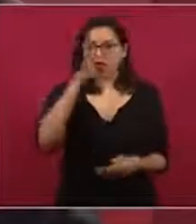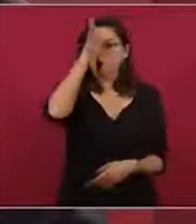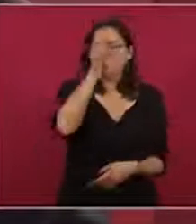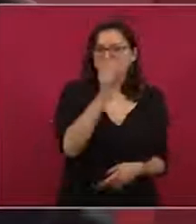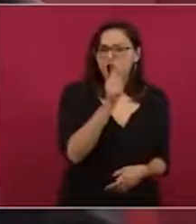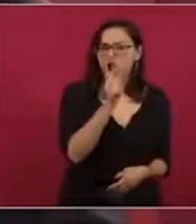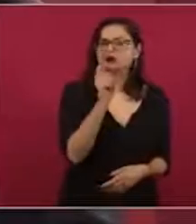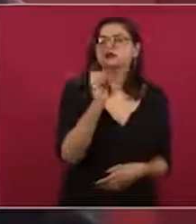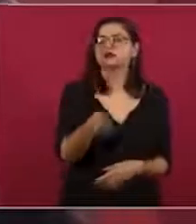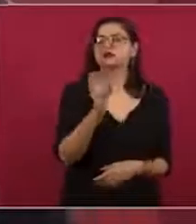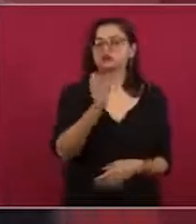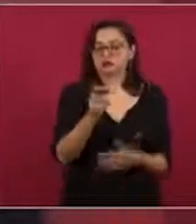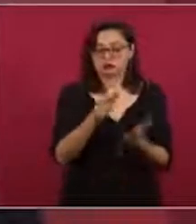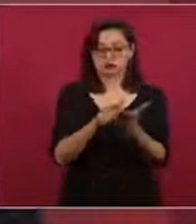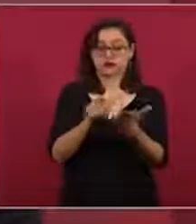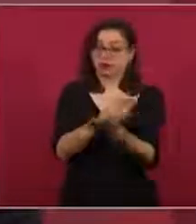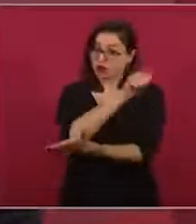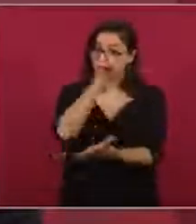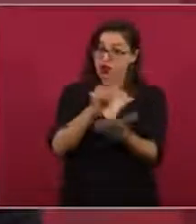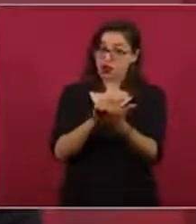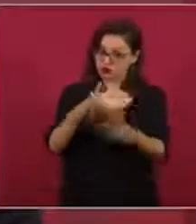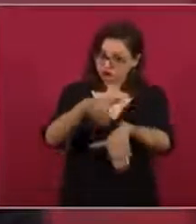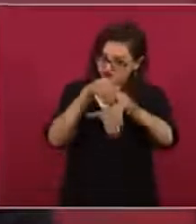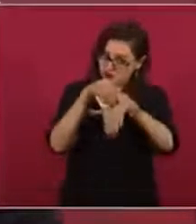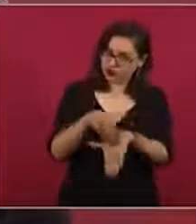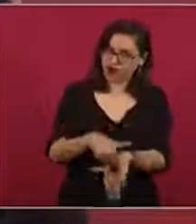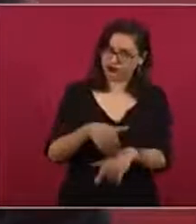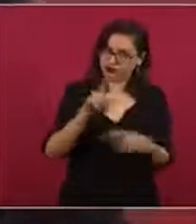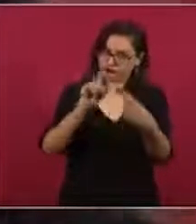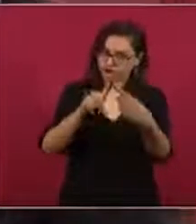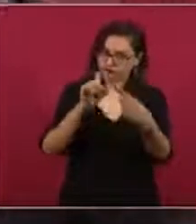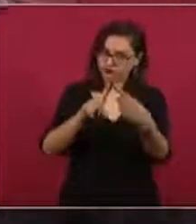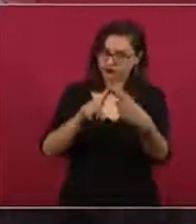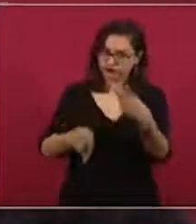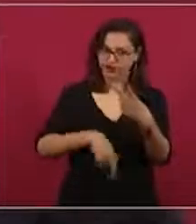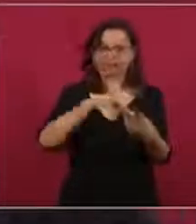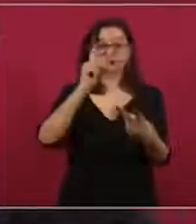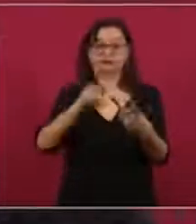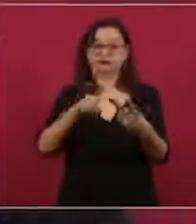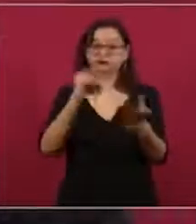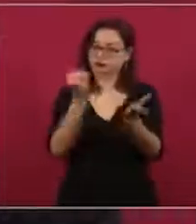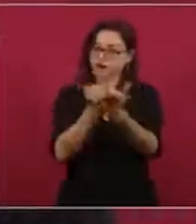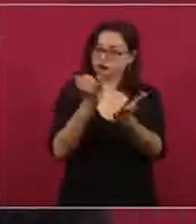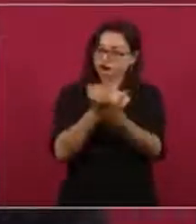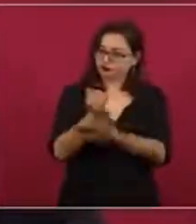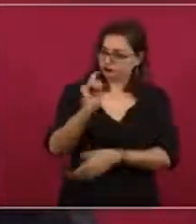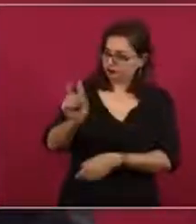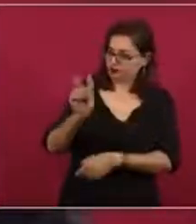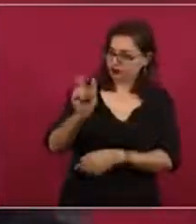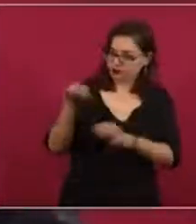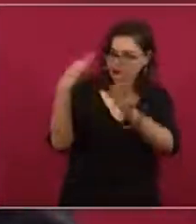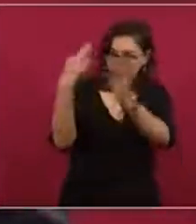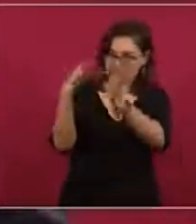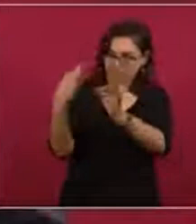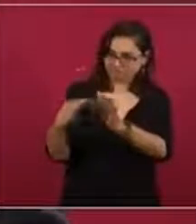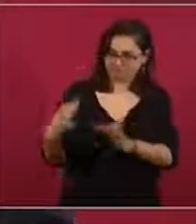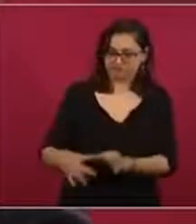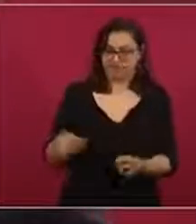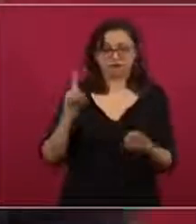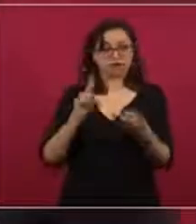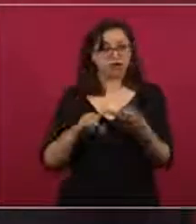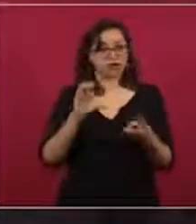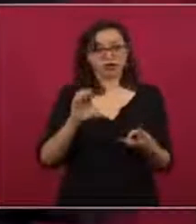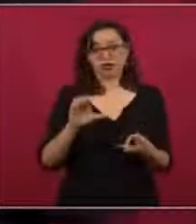que no perjudique a la hacienda pública, que no afecte a la